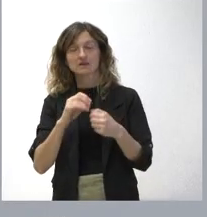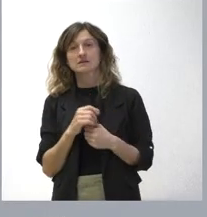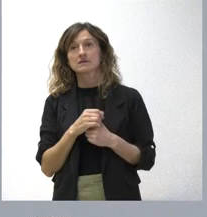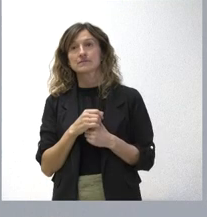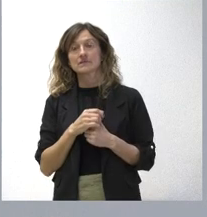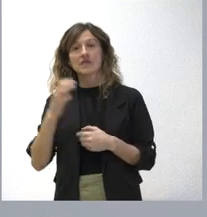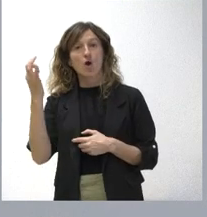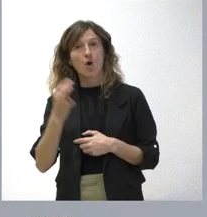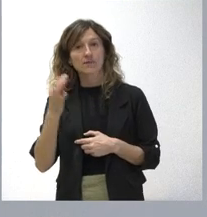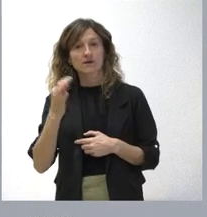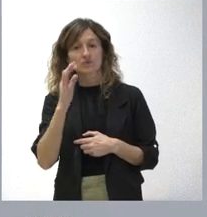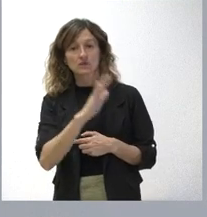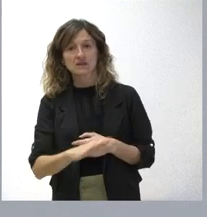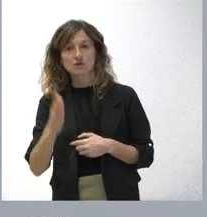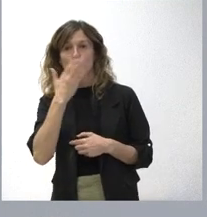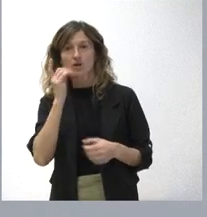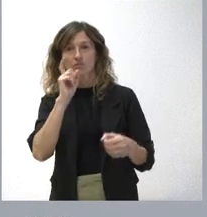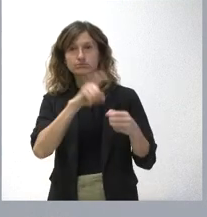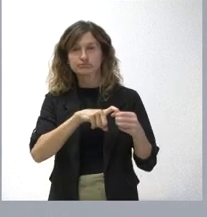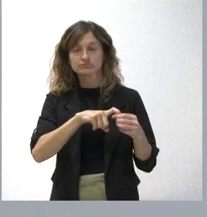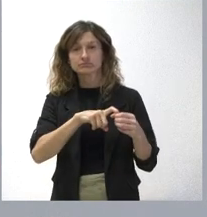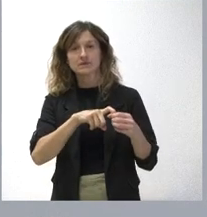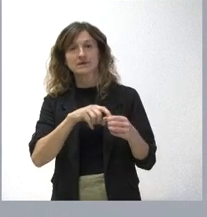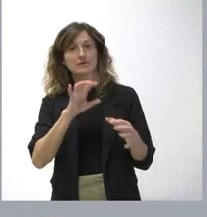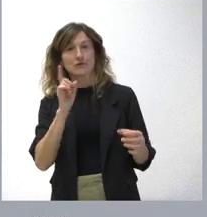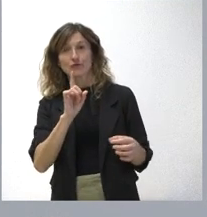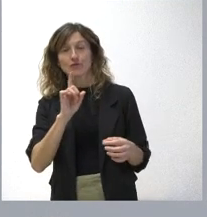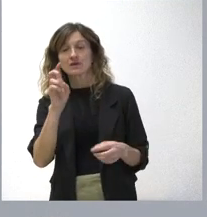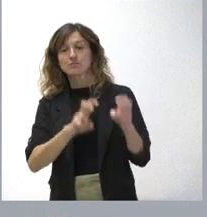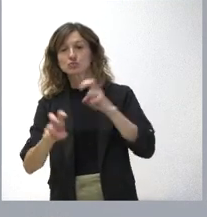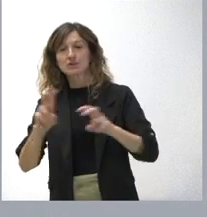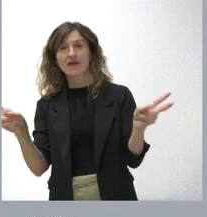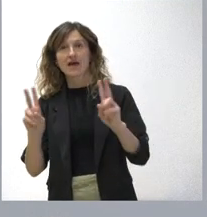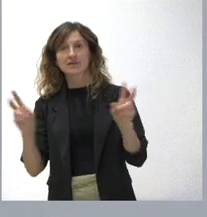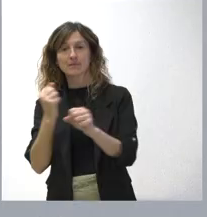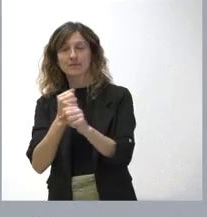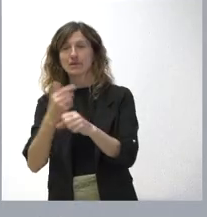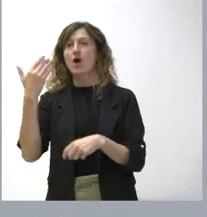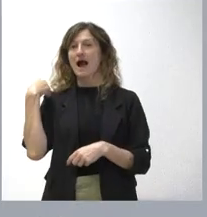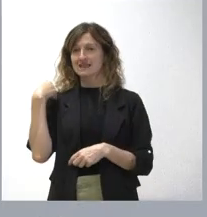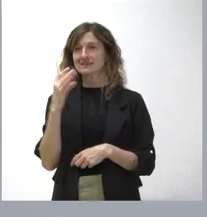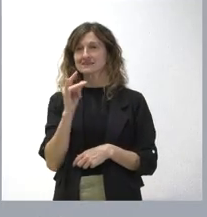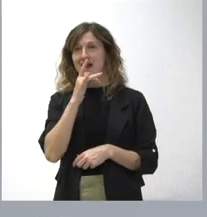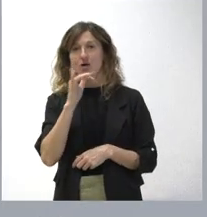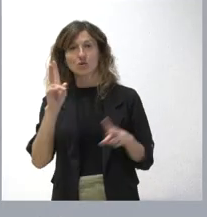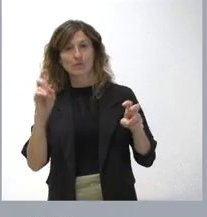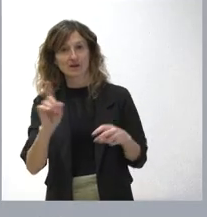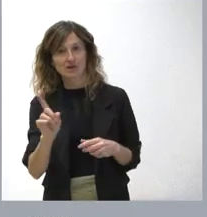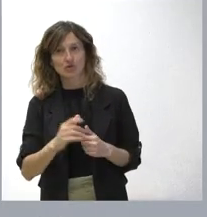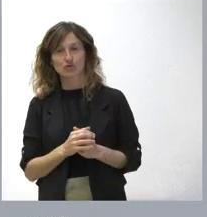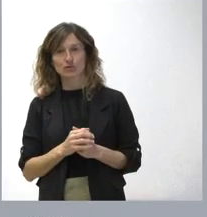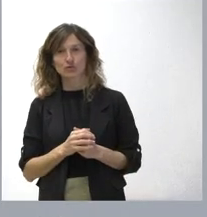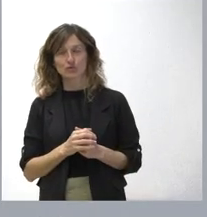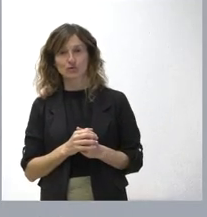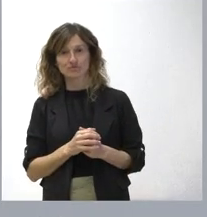escalarización de los niños ni a la búsqueda activa de un empleo, que sí eran dos características y condiciones que tenía